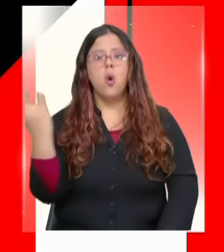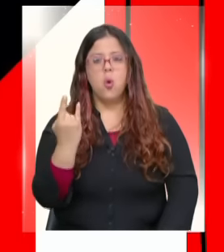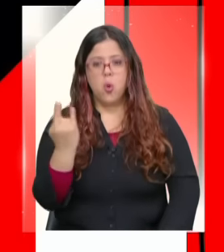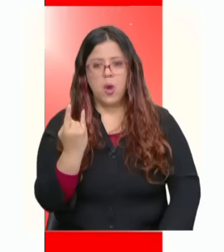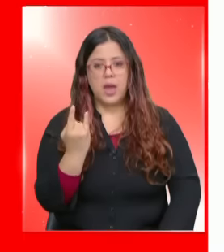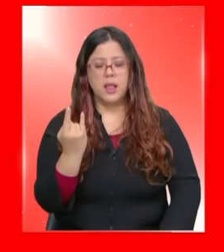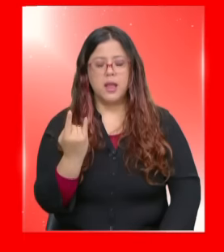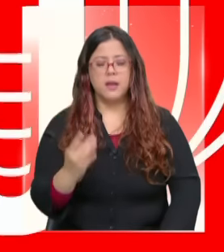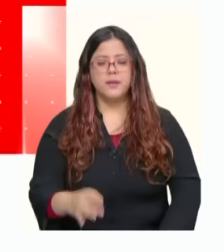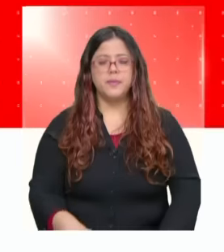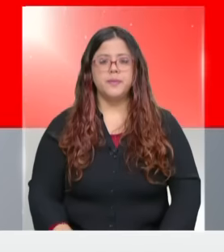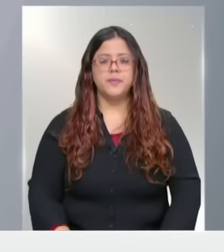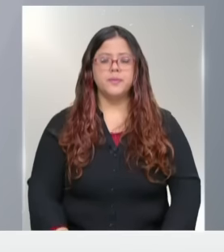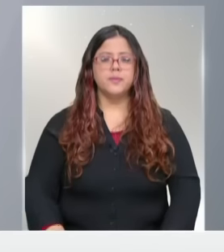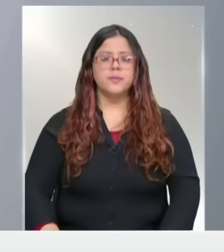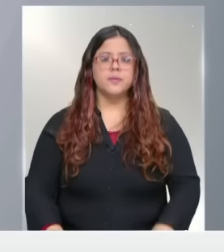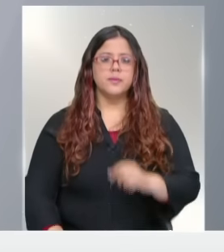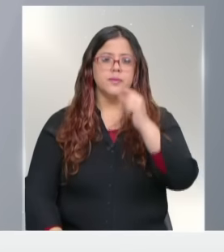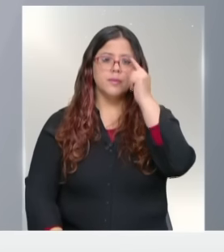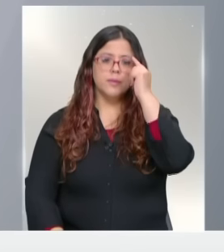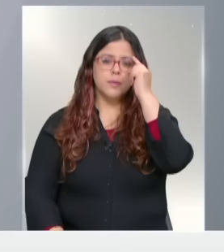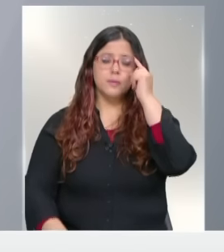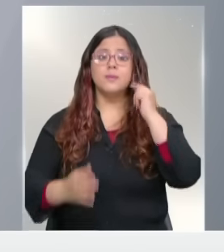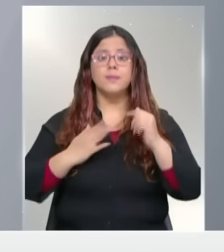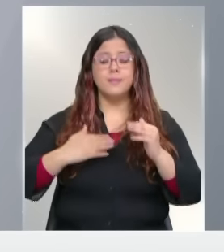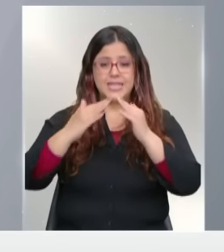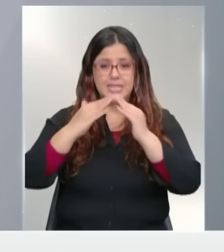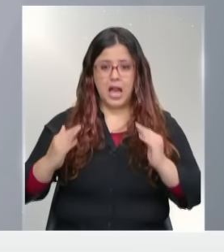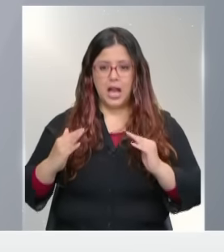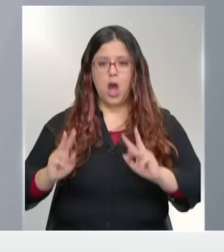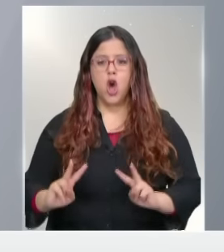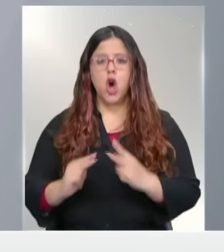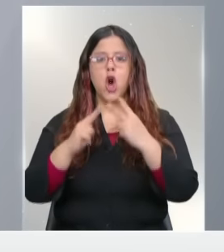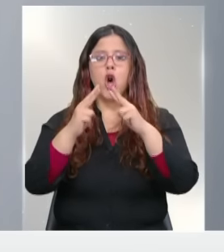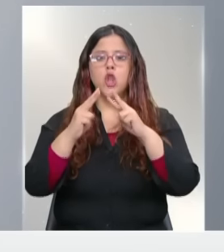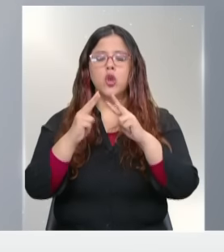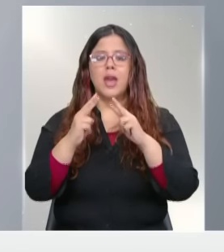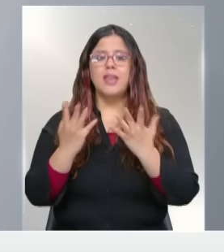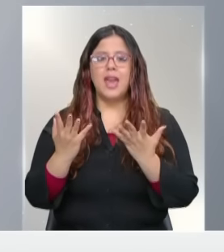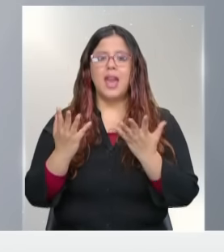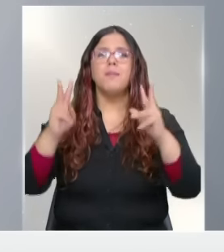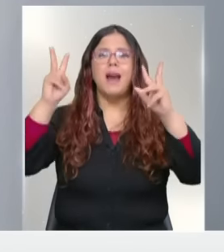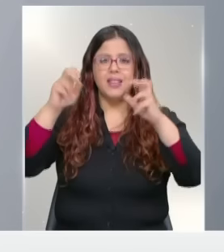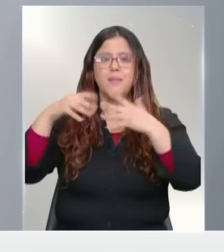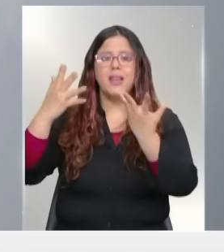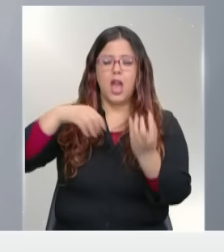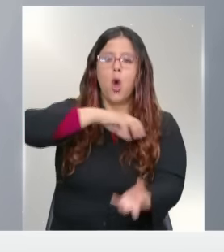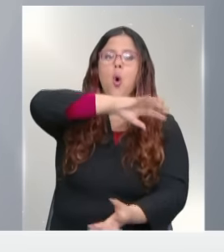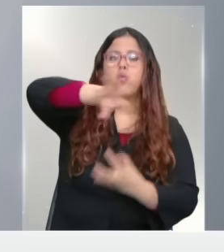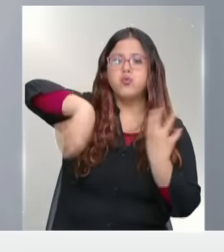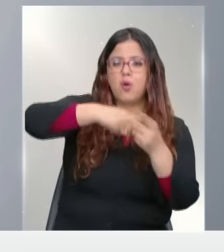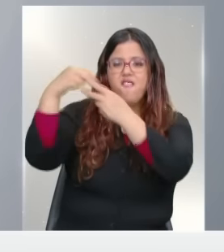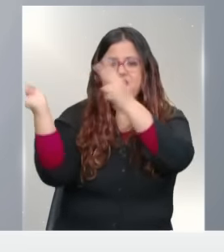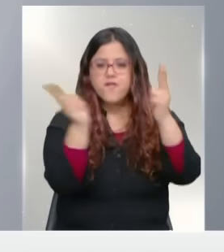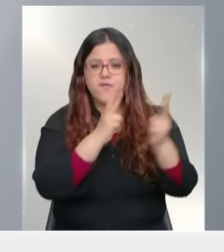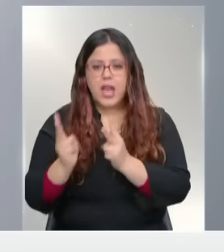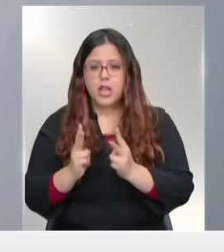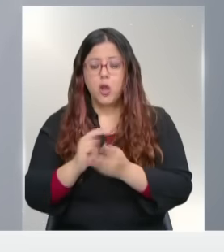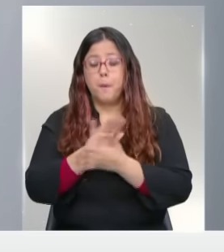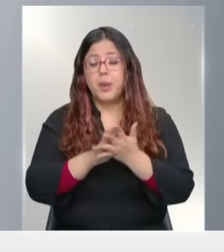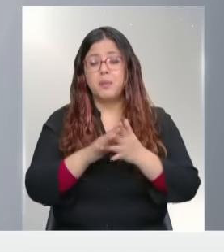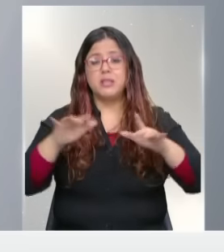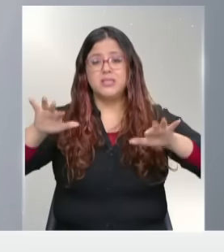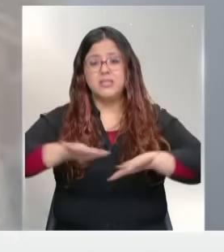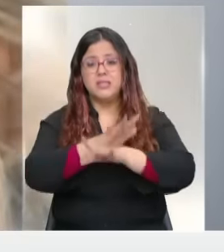Urgente. Mi casa está construida para huracanes. Si sube el